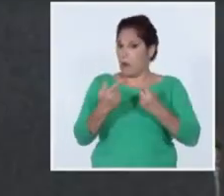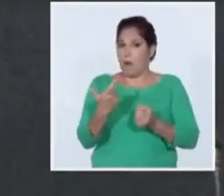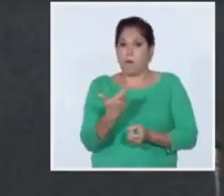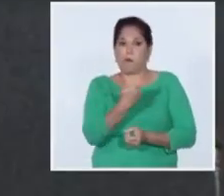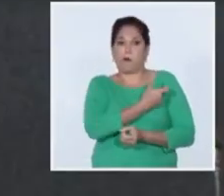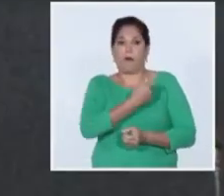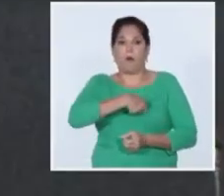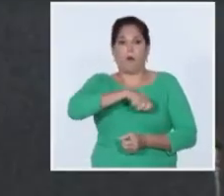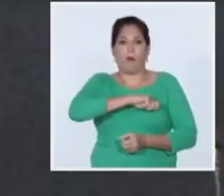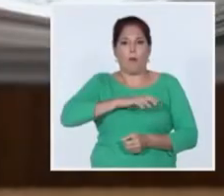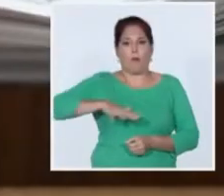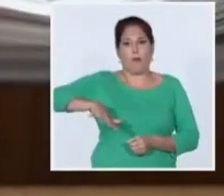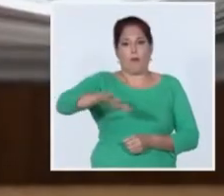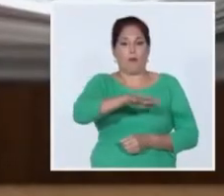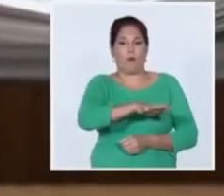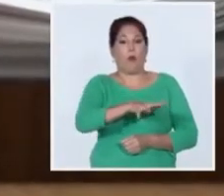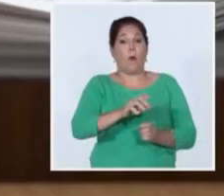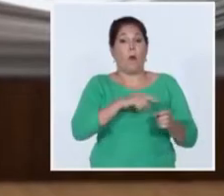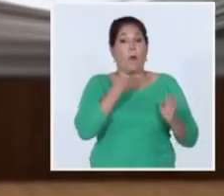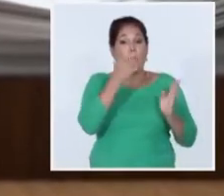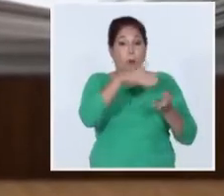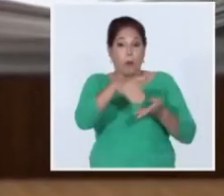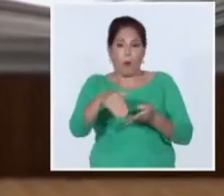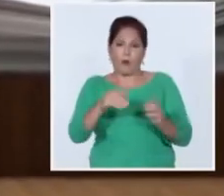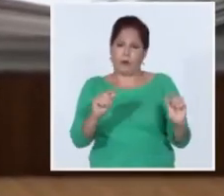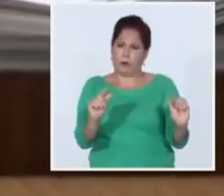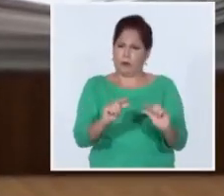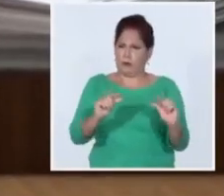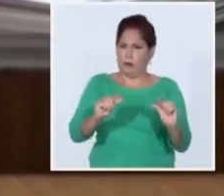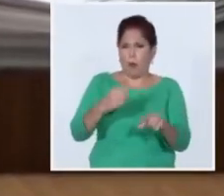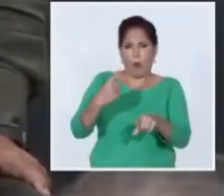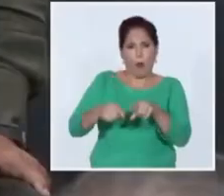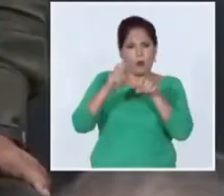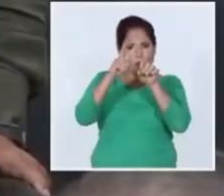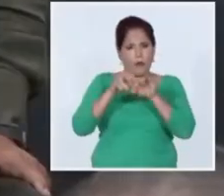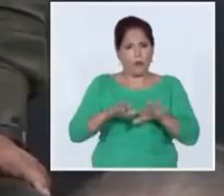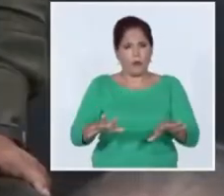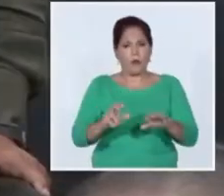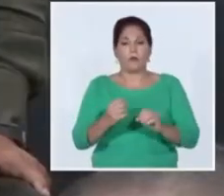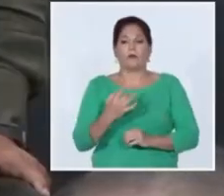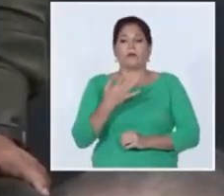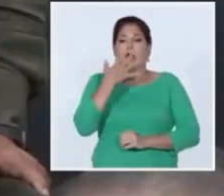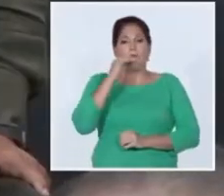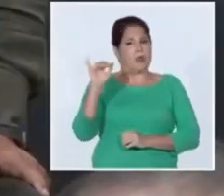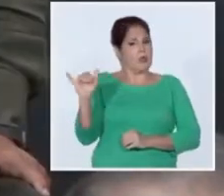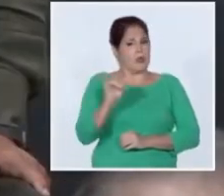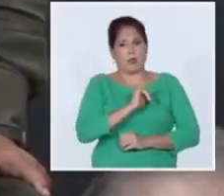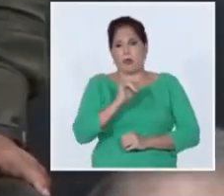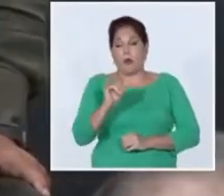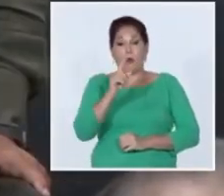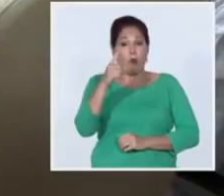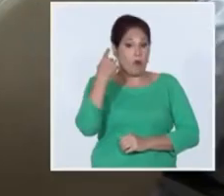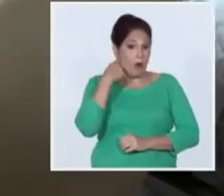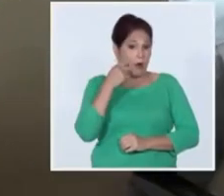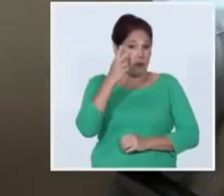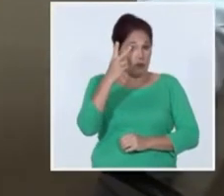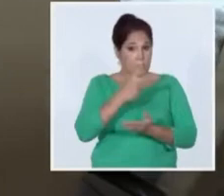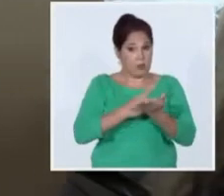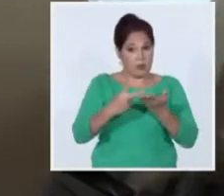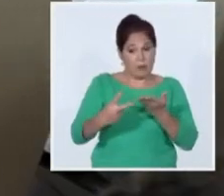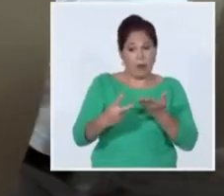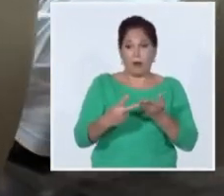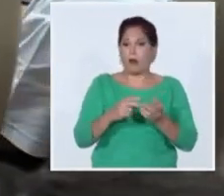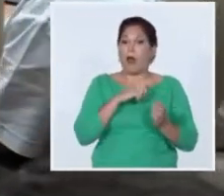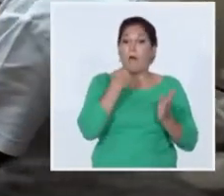entre ellos la baja incidencia de la COVID-19 y otros virus respiratorios desde hace un año y dos semanas no se